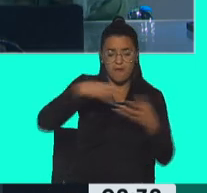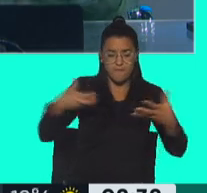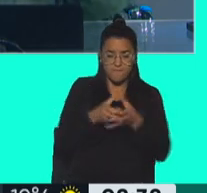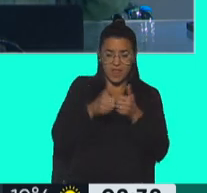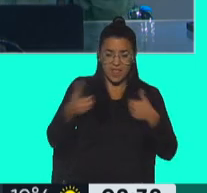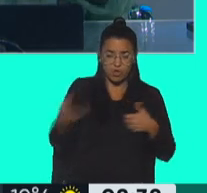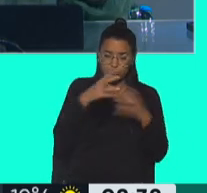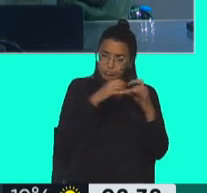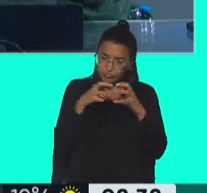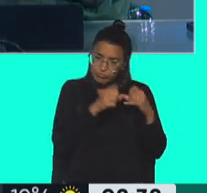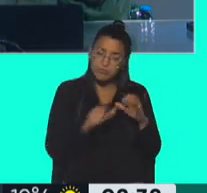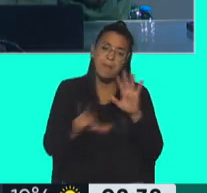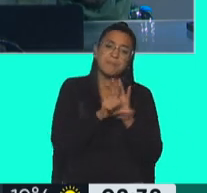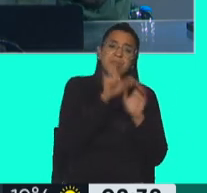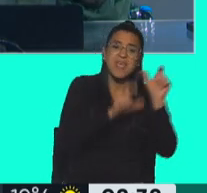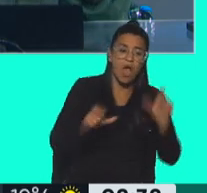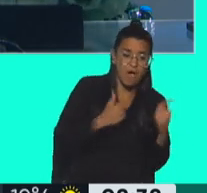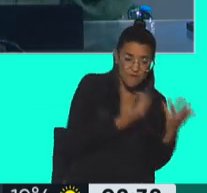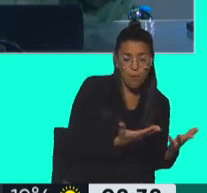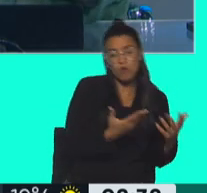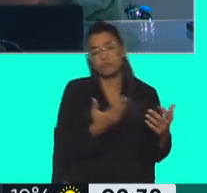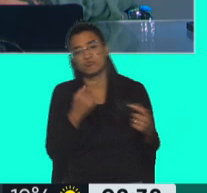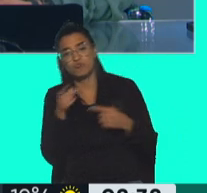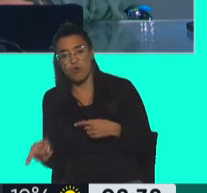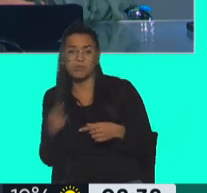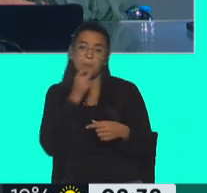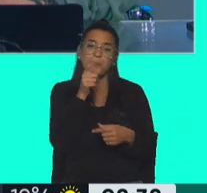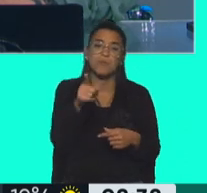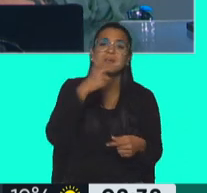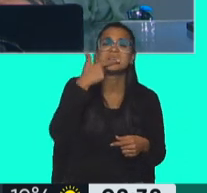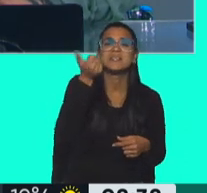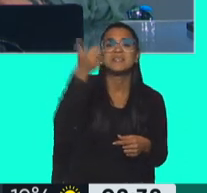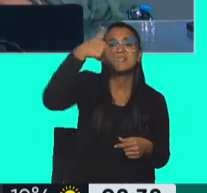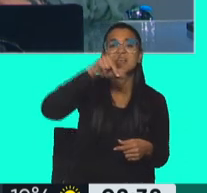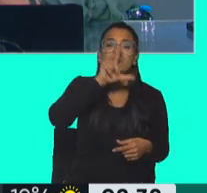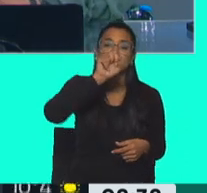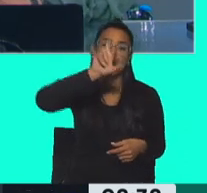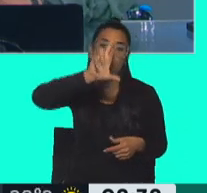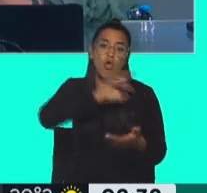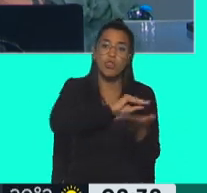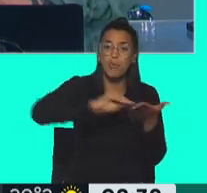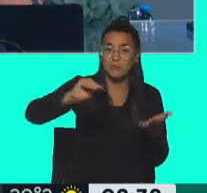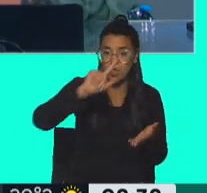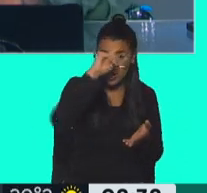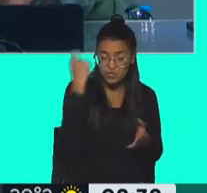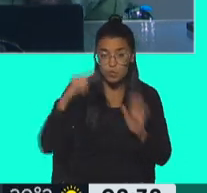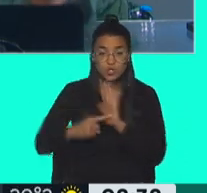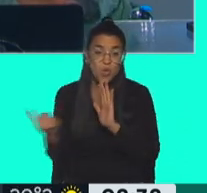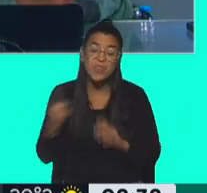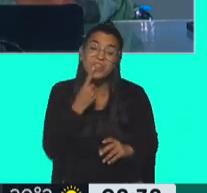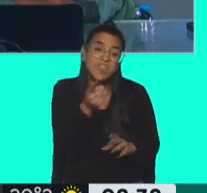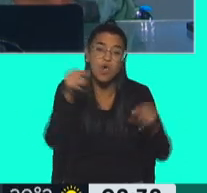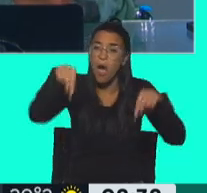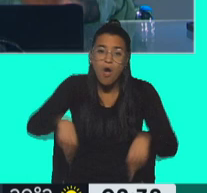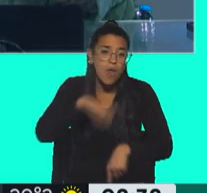de todos. Legisladores que están a favor, legisladores que están en contra. Por ejemplo, el caso de Leandro Santoro, diputado nacional por la Ciudad de Buenos Aires, que dijo, bueno, no